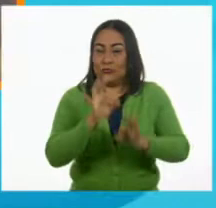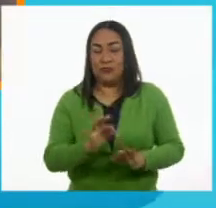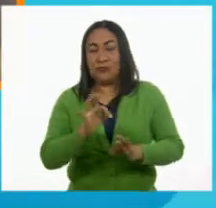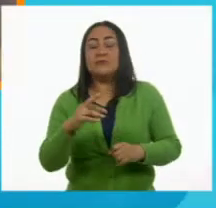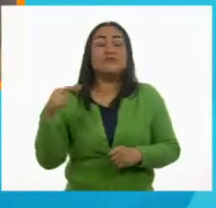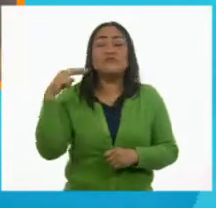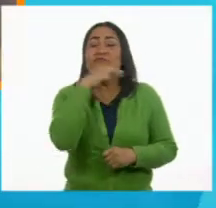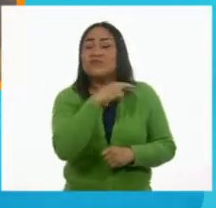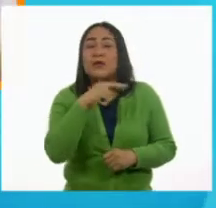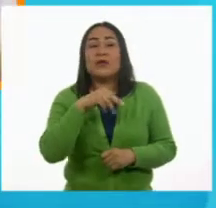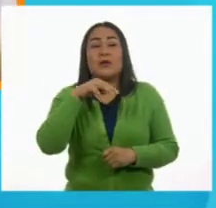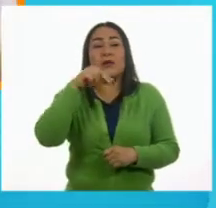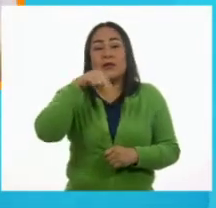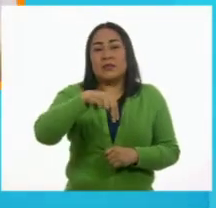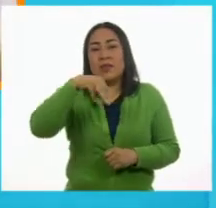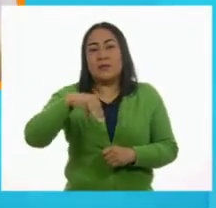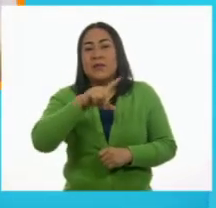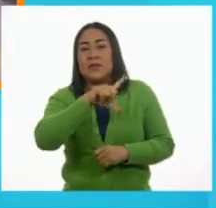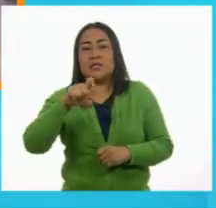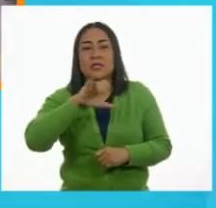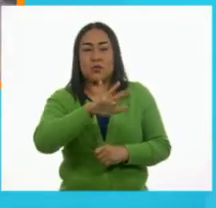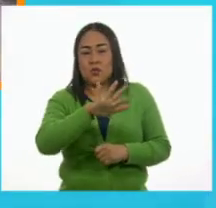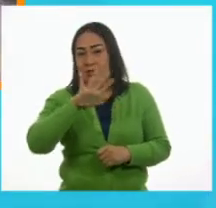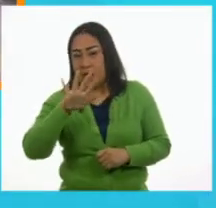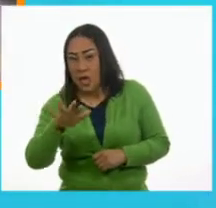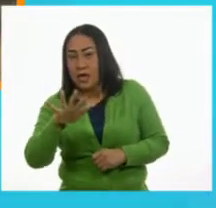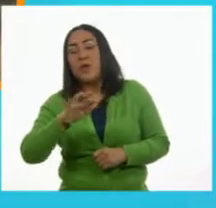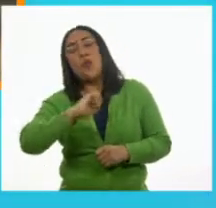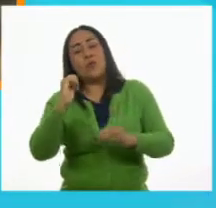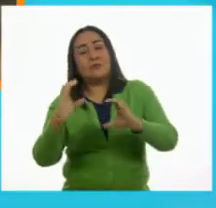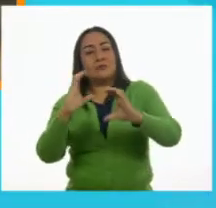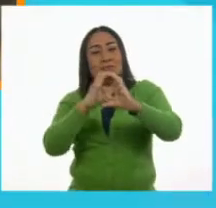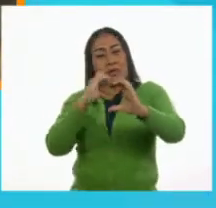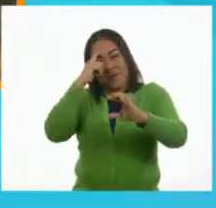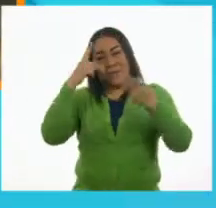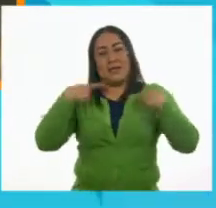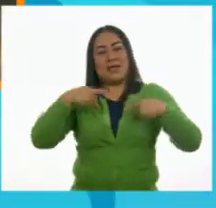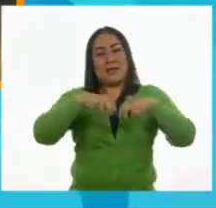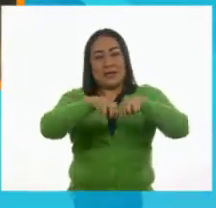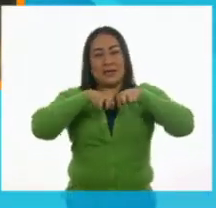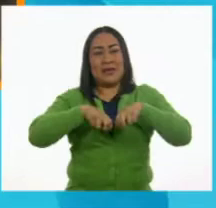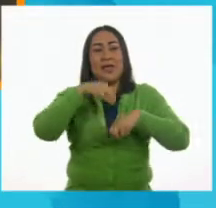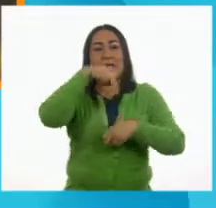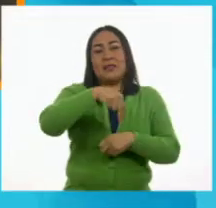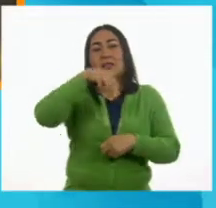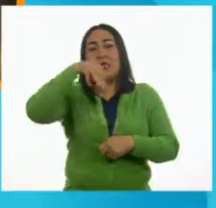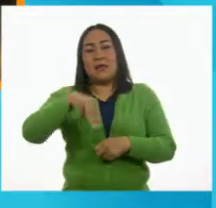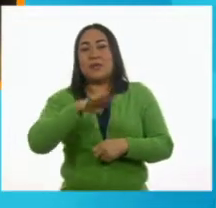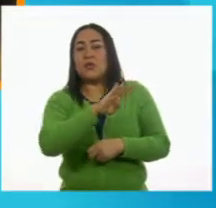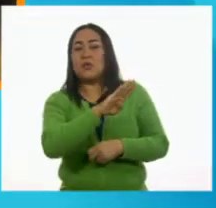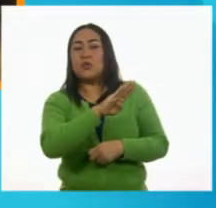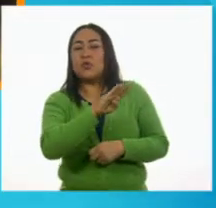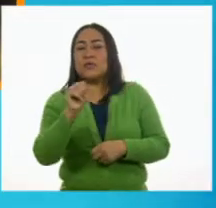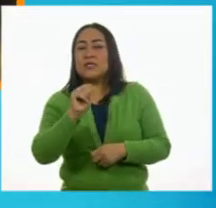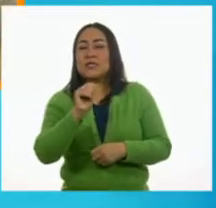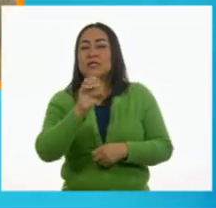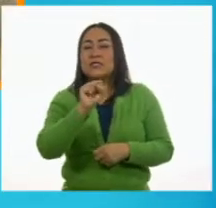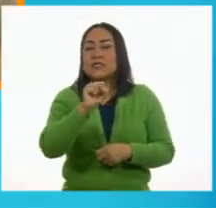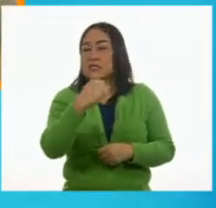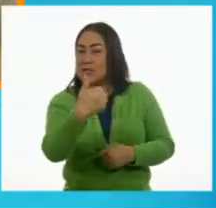express NM-755 y el vagón de pasajeros NM-966.